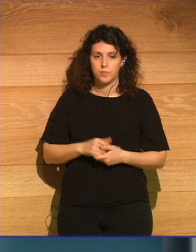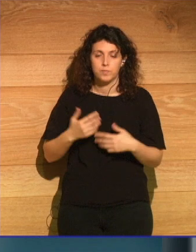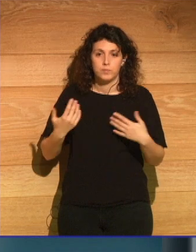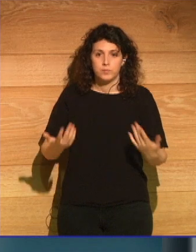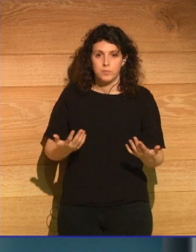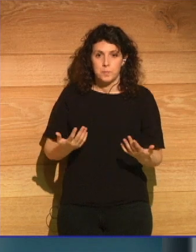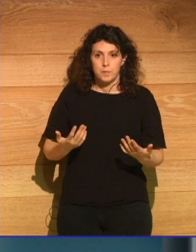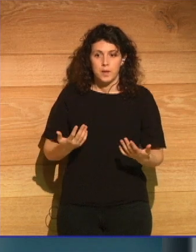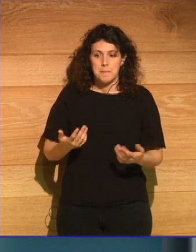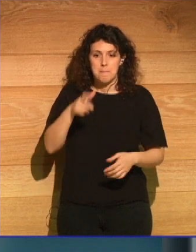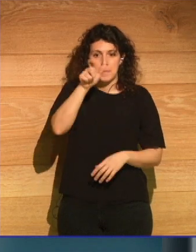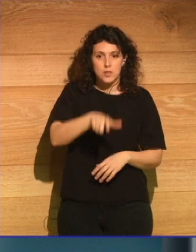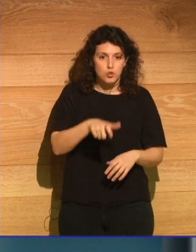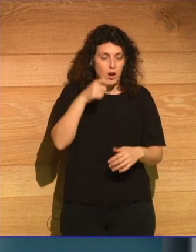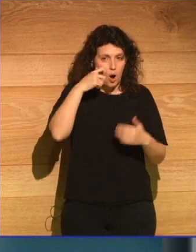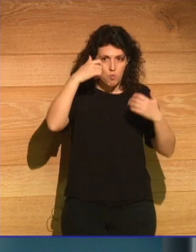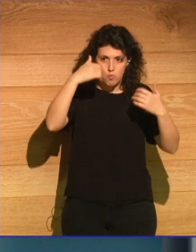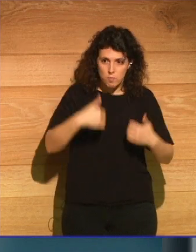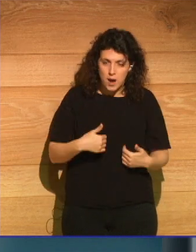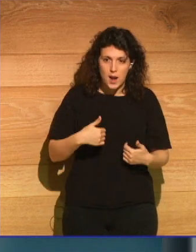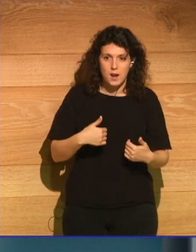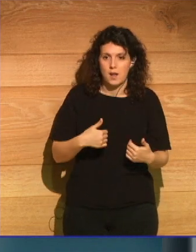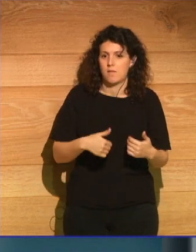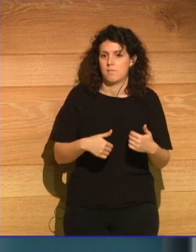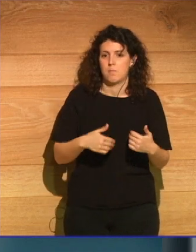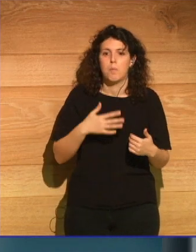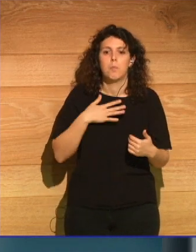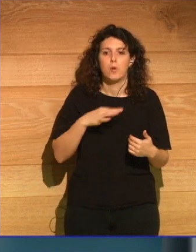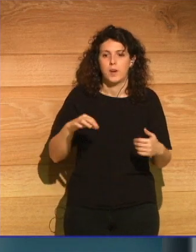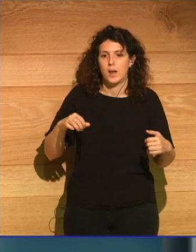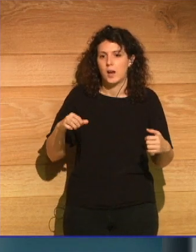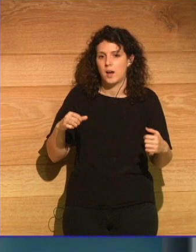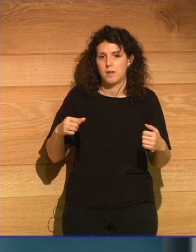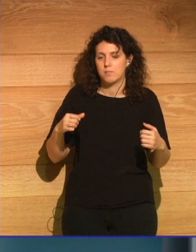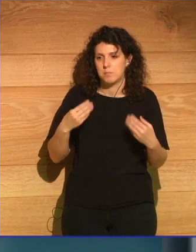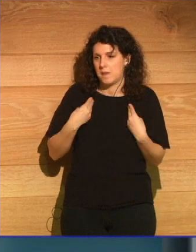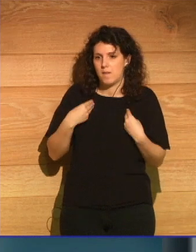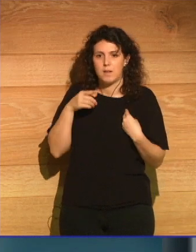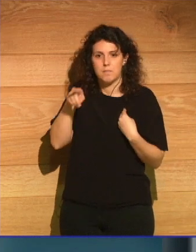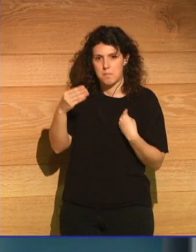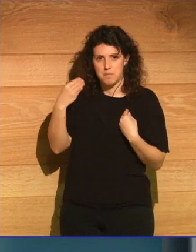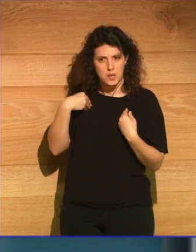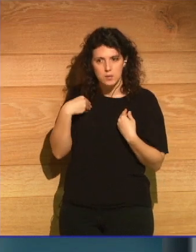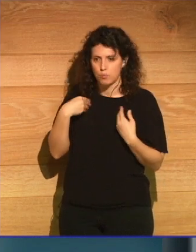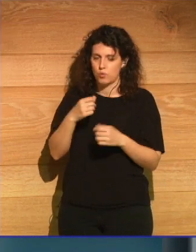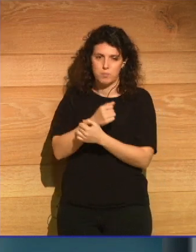ningún ser viviente pudiera sobrevivir alrededor de ella. Entonces, ¿estamos